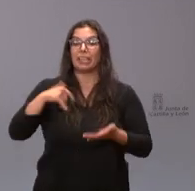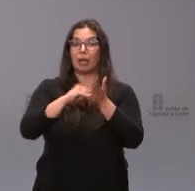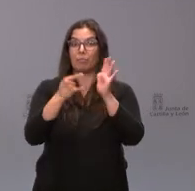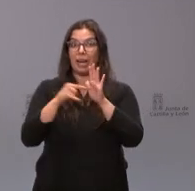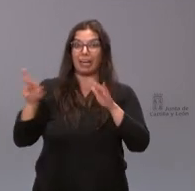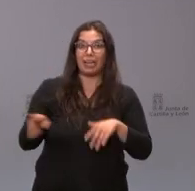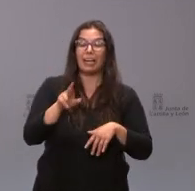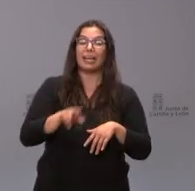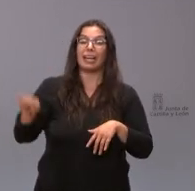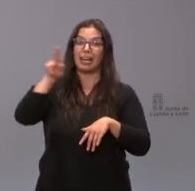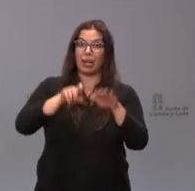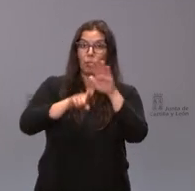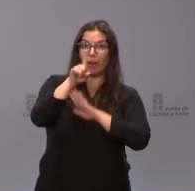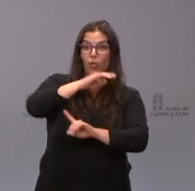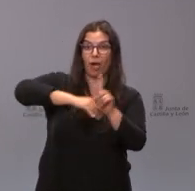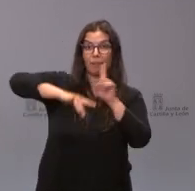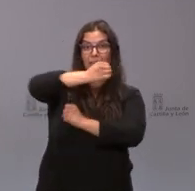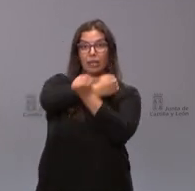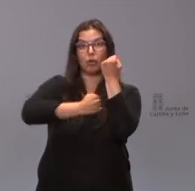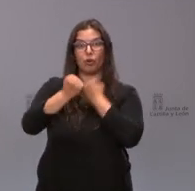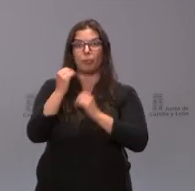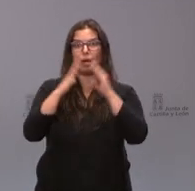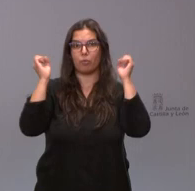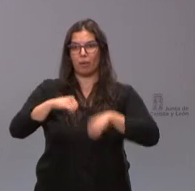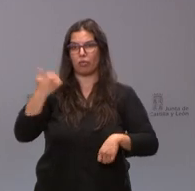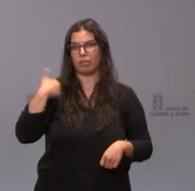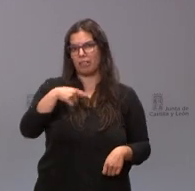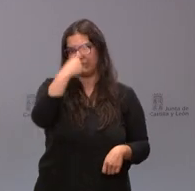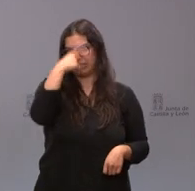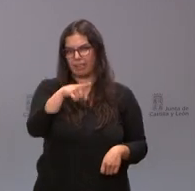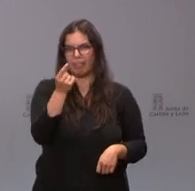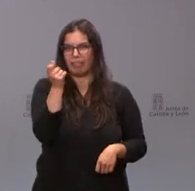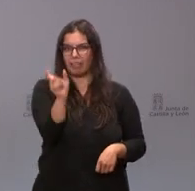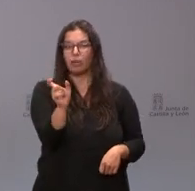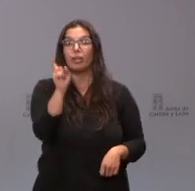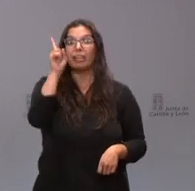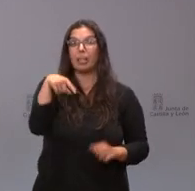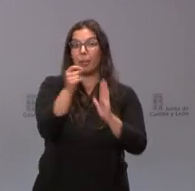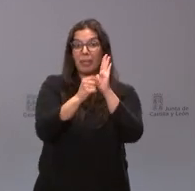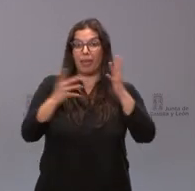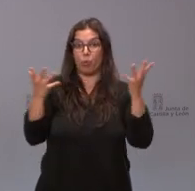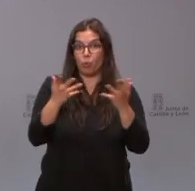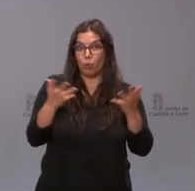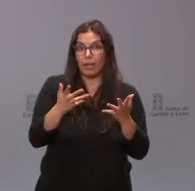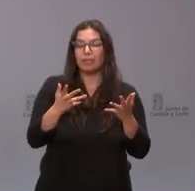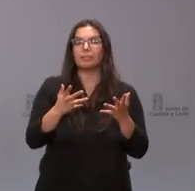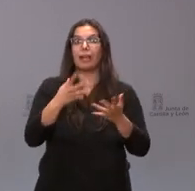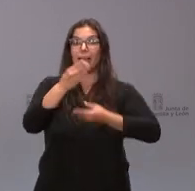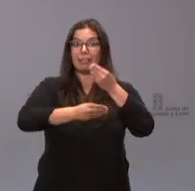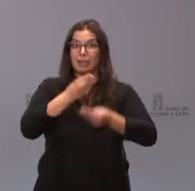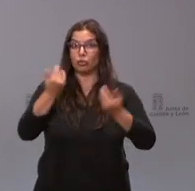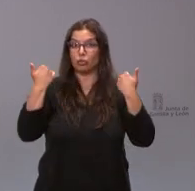recuperación ambiental y económica por el importe que usted ya conoce y entre las medidas urgentes ya en marcha